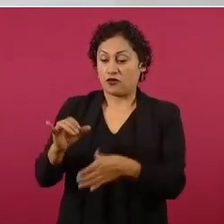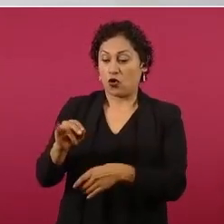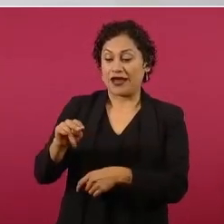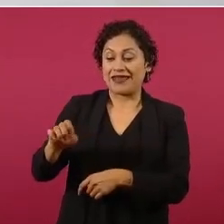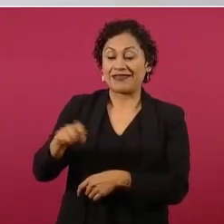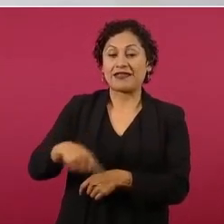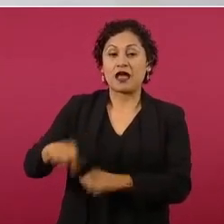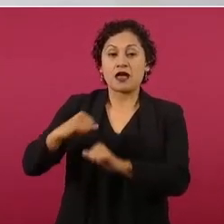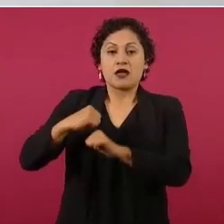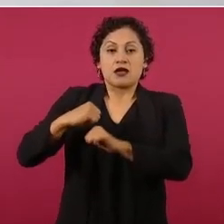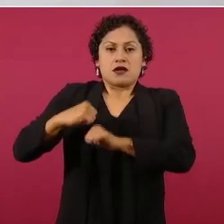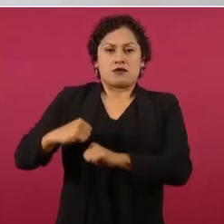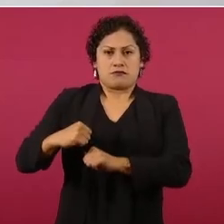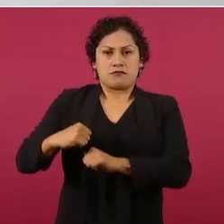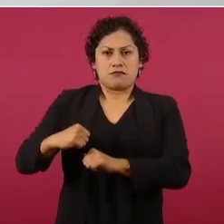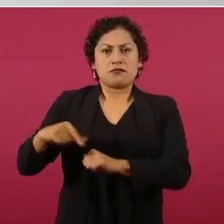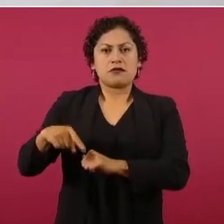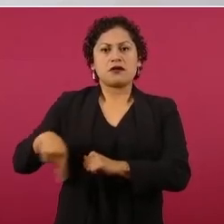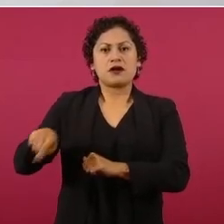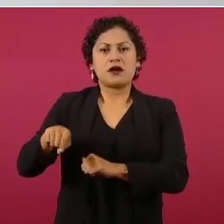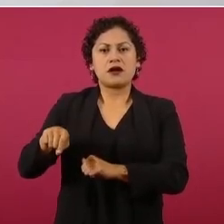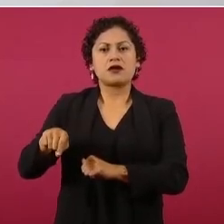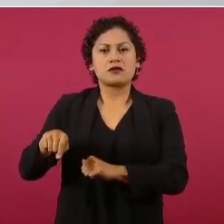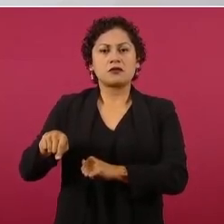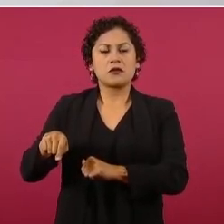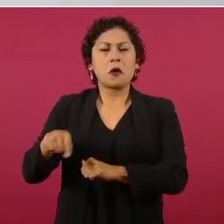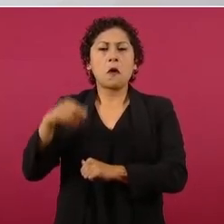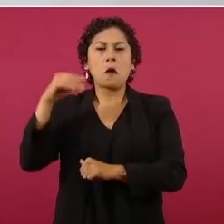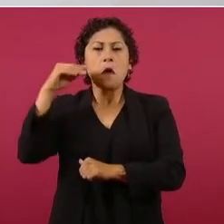tienen atención médica privada?